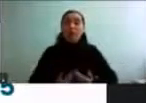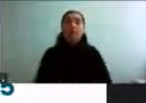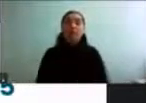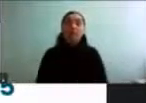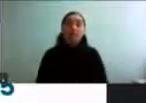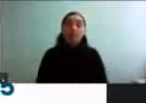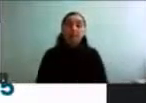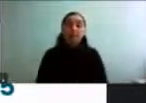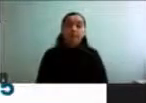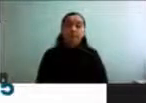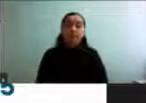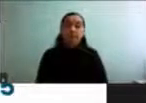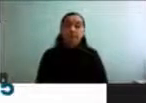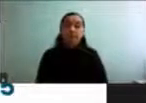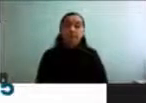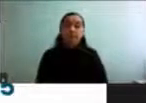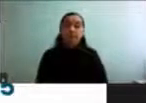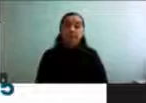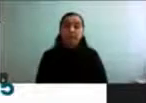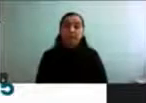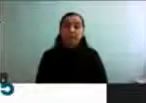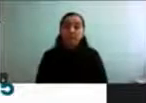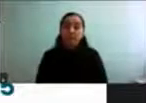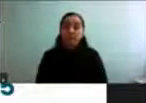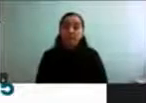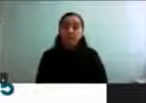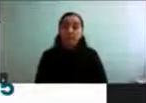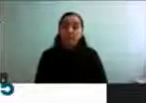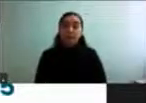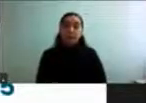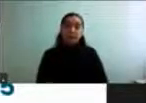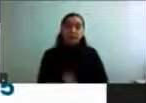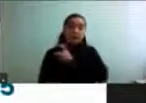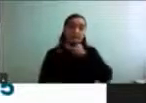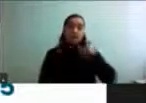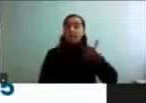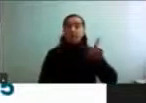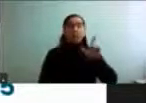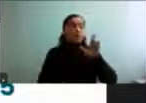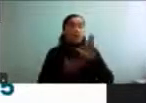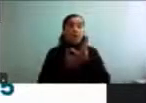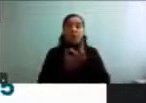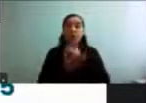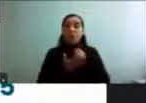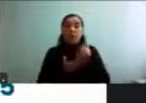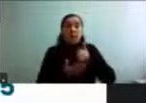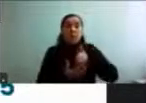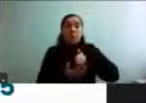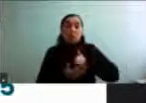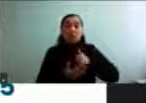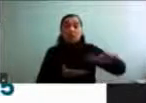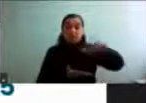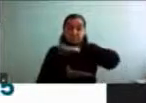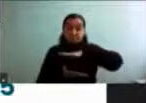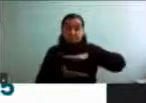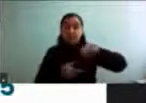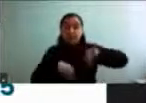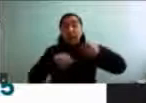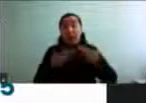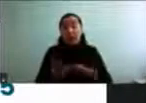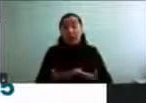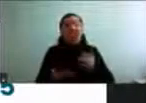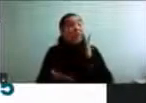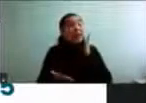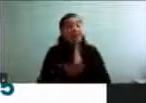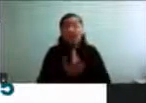Si las personas no pueden cumplir estas recomendaciones, sobre todo en el contexto actual, deben mantenerse lo más